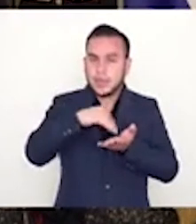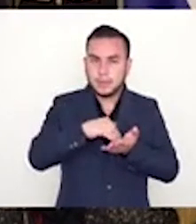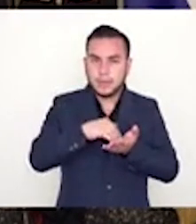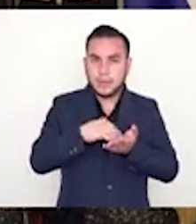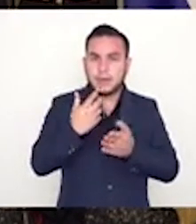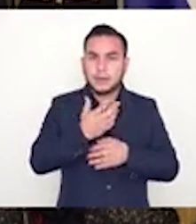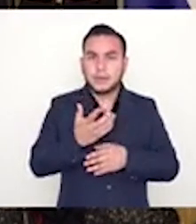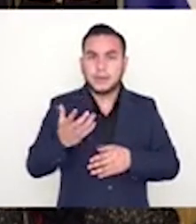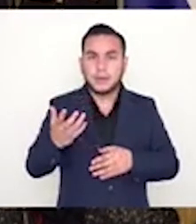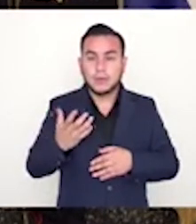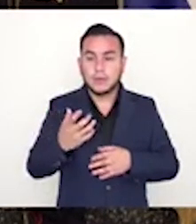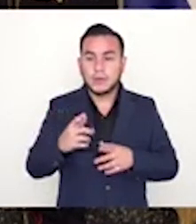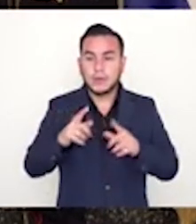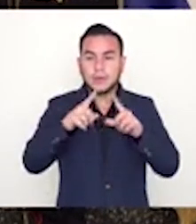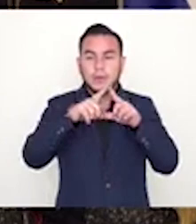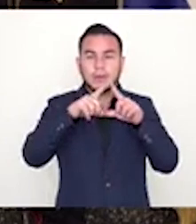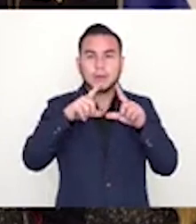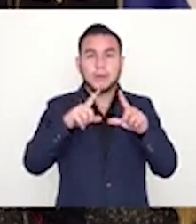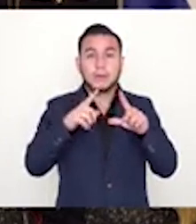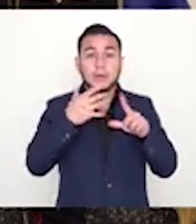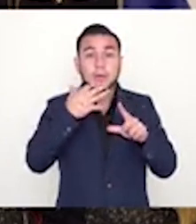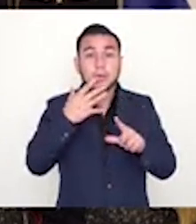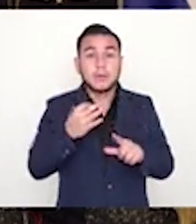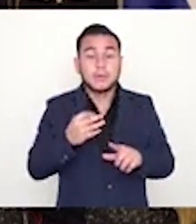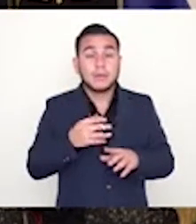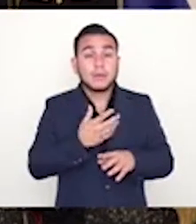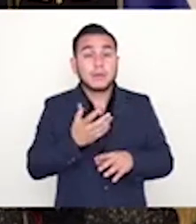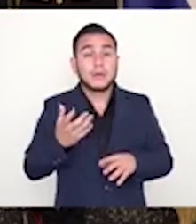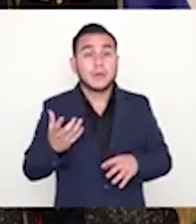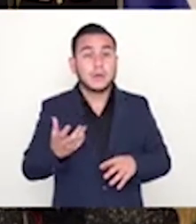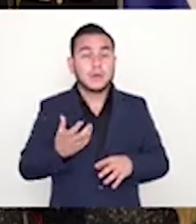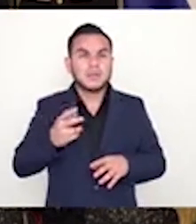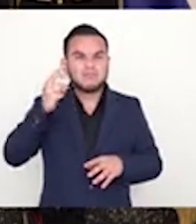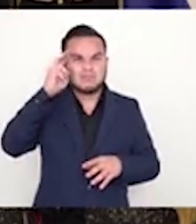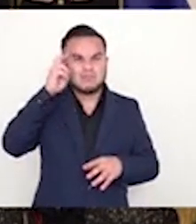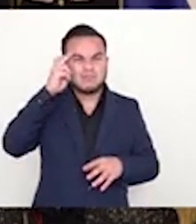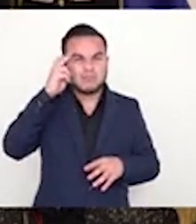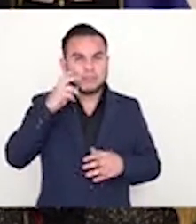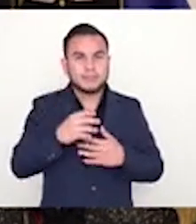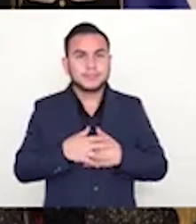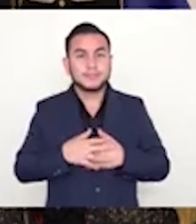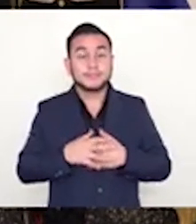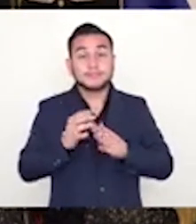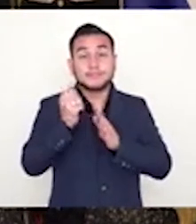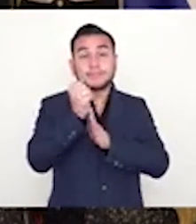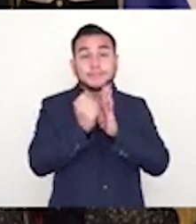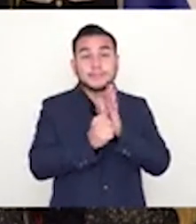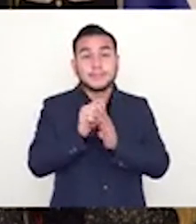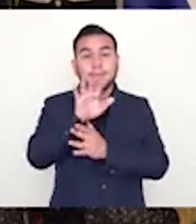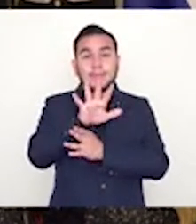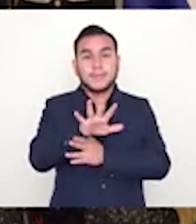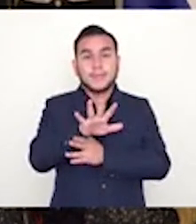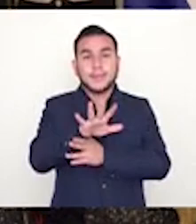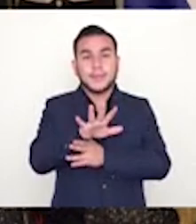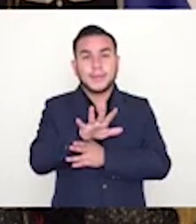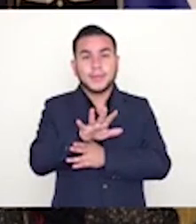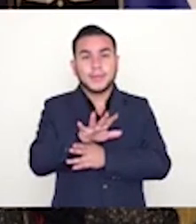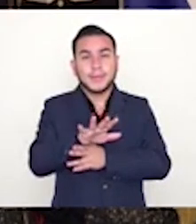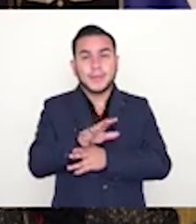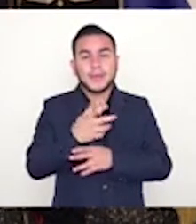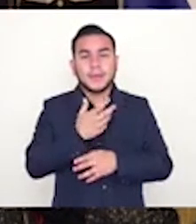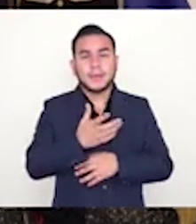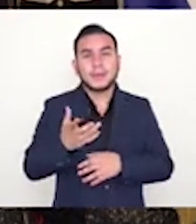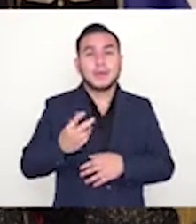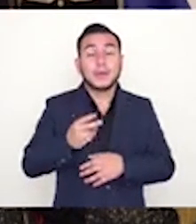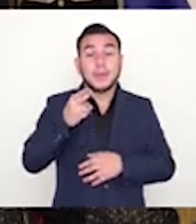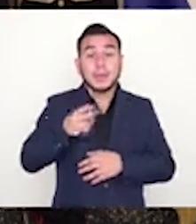ponen la pirámide de Kelsen la vuelvan a poner, pero ya por necios, pues no, porque no entiendan. Artículo 5, dice la constitución, lo que está